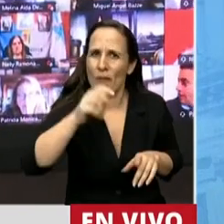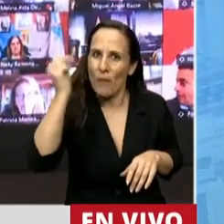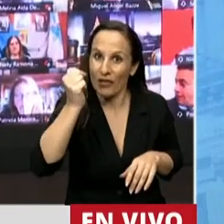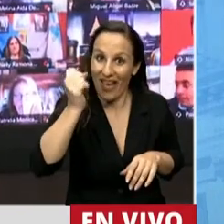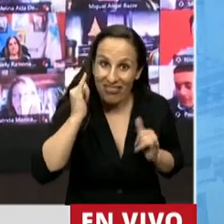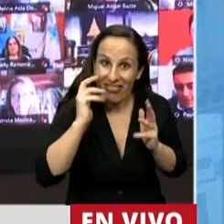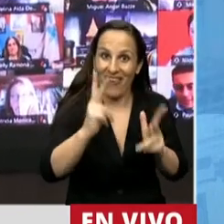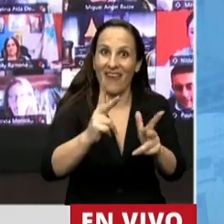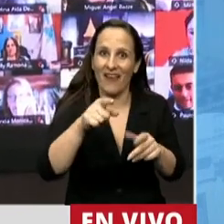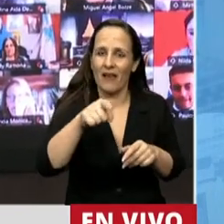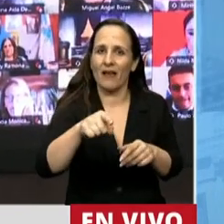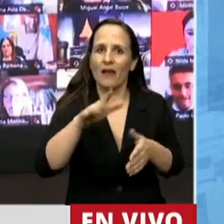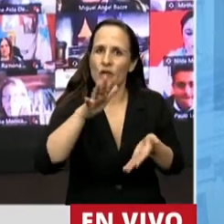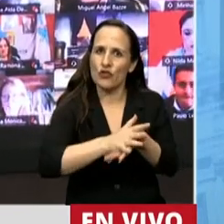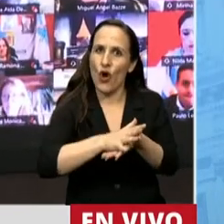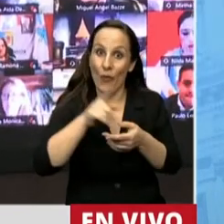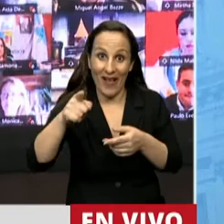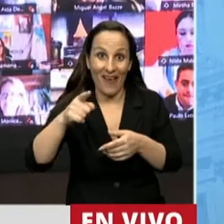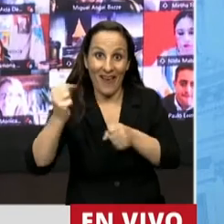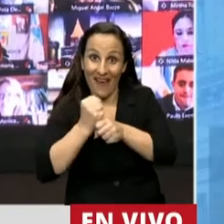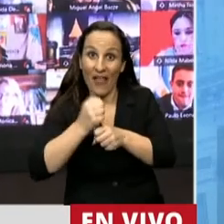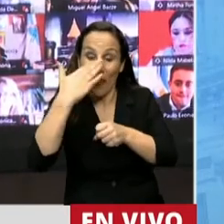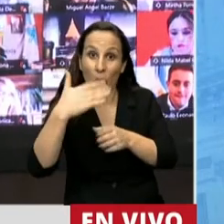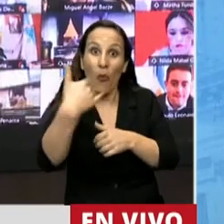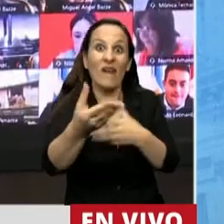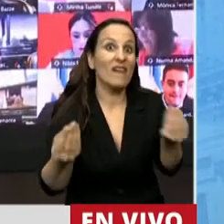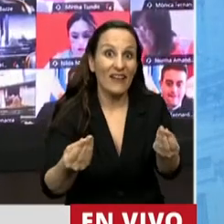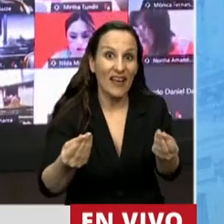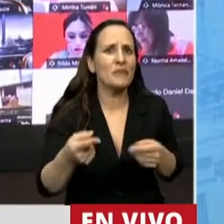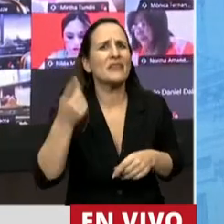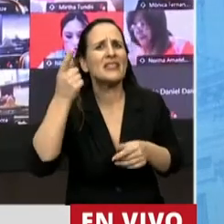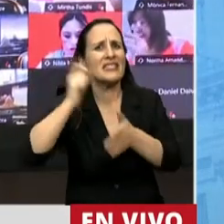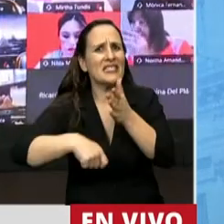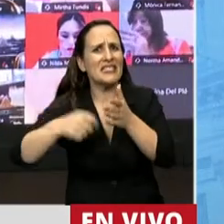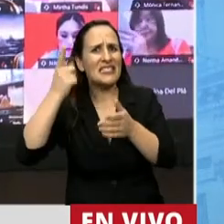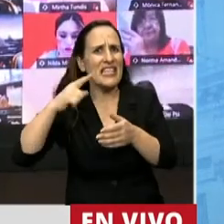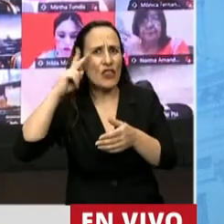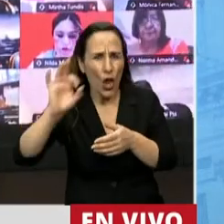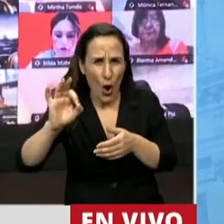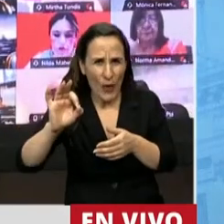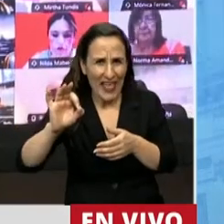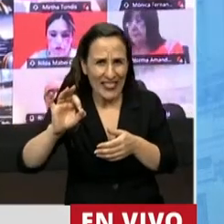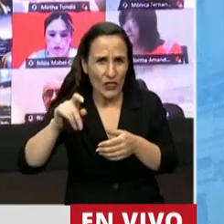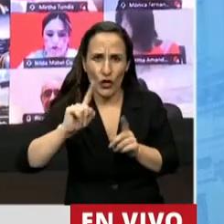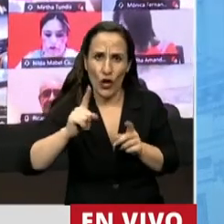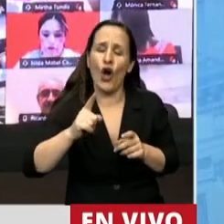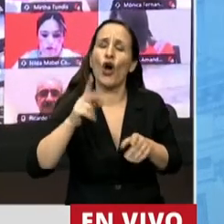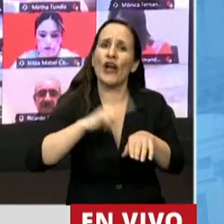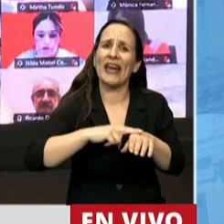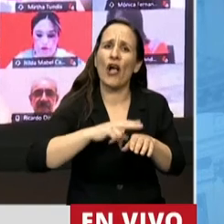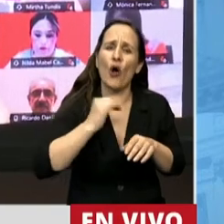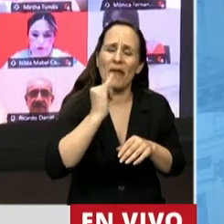señalar en esto de hacerlo práctico es que no el convenio 190, sino su recomendación, la recomendación 206,